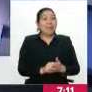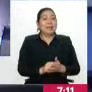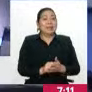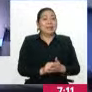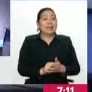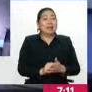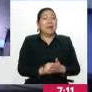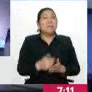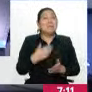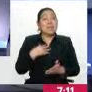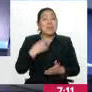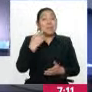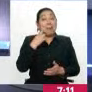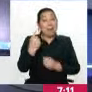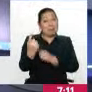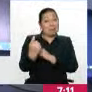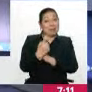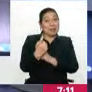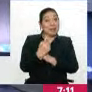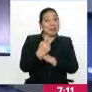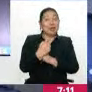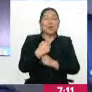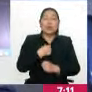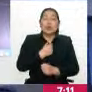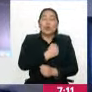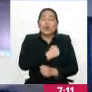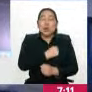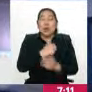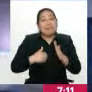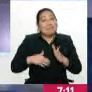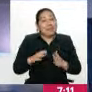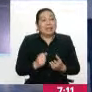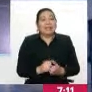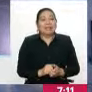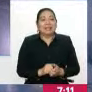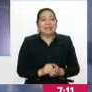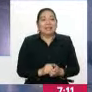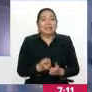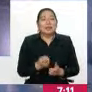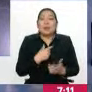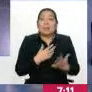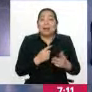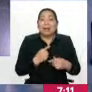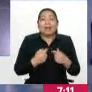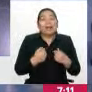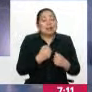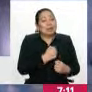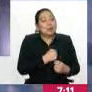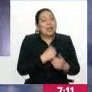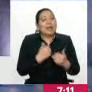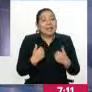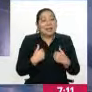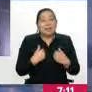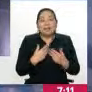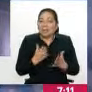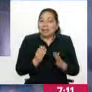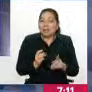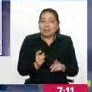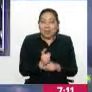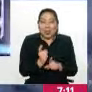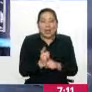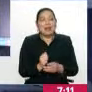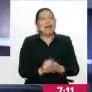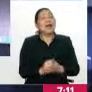aéreo, él me enseñó esto y amo esta carrera y lo que uno espera de ellos es eso, y que tengan la mística también.